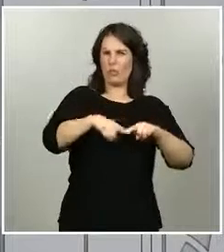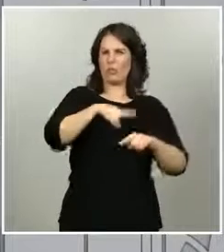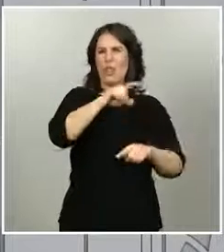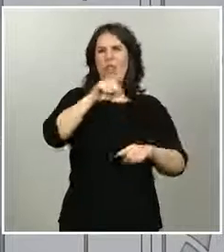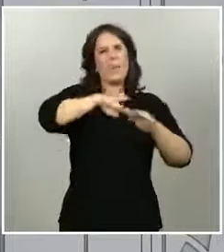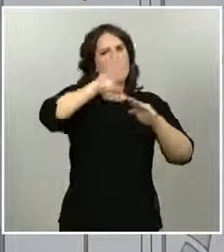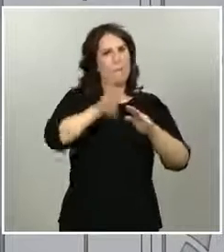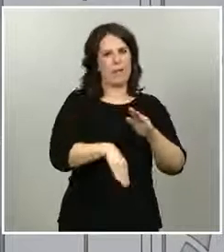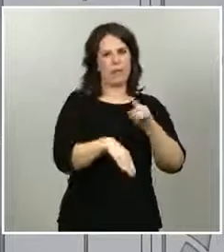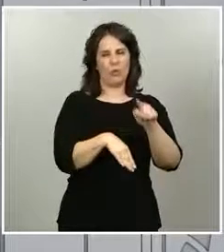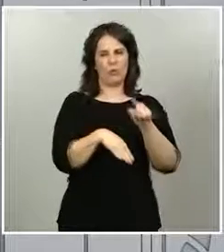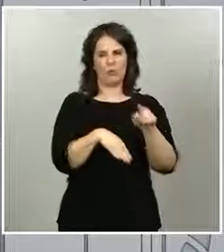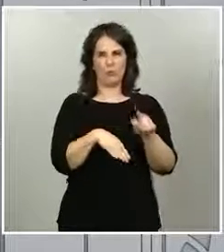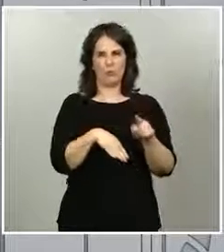capacidad de detección precoz del sistema.